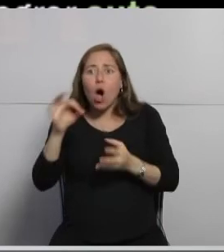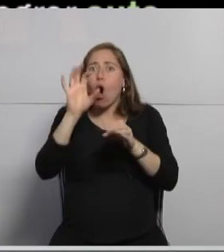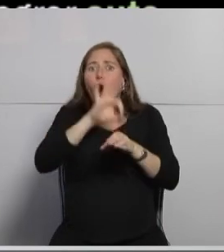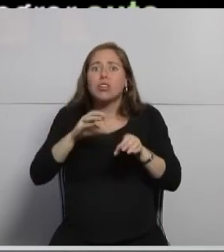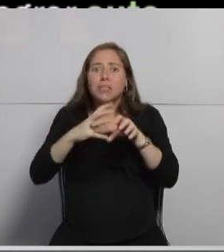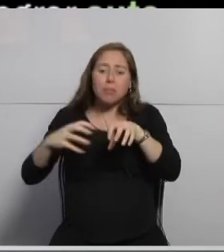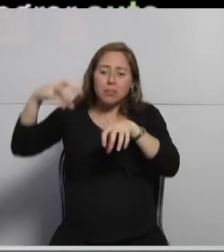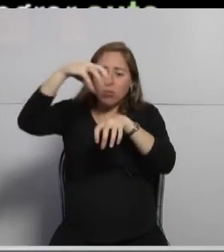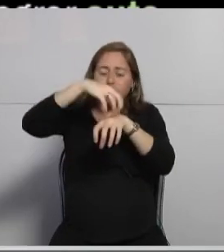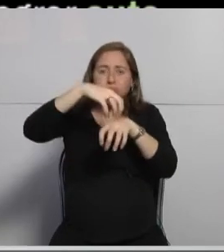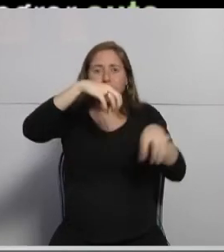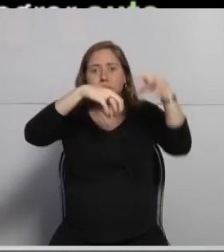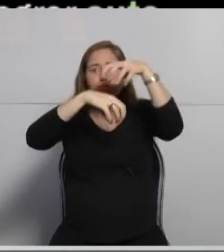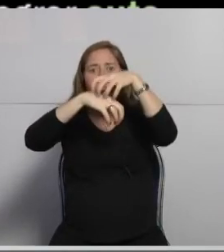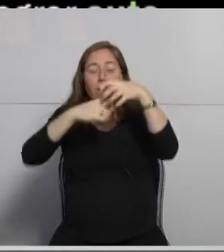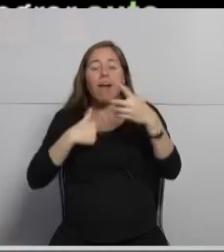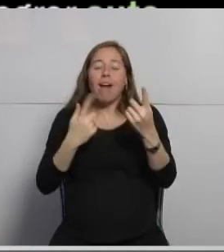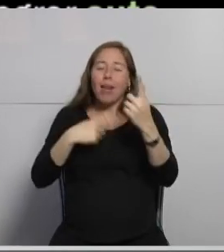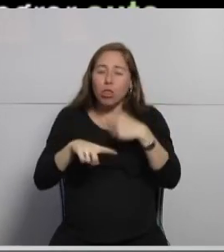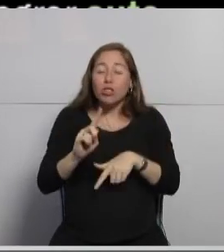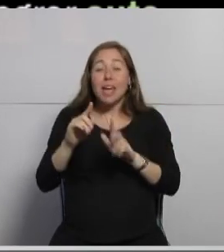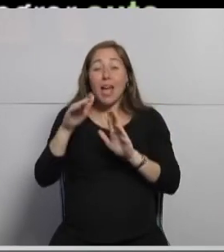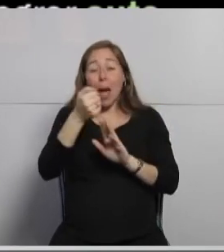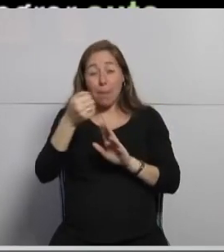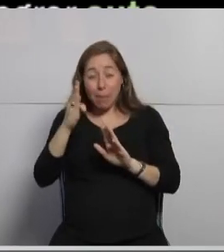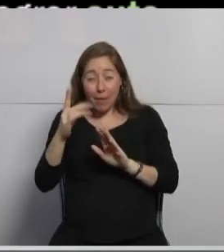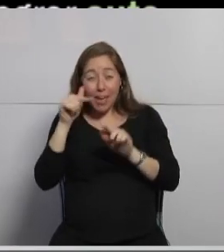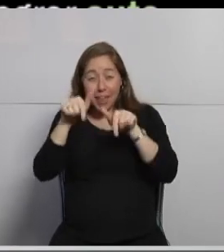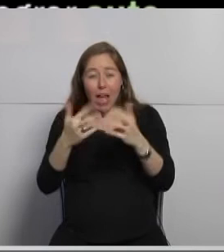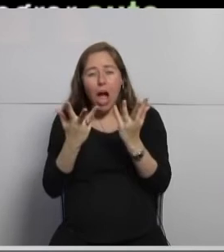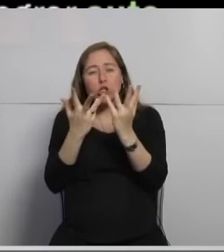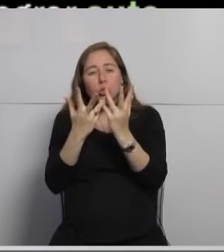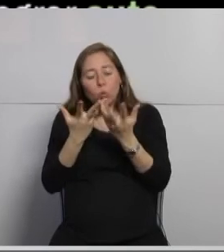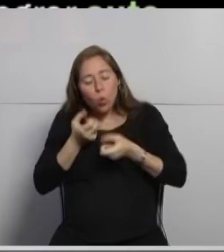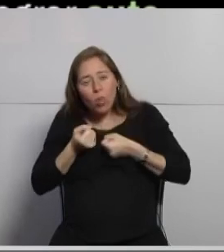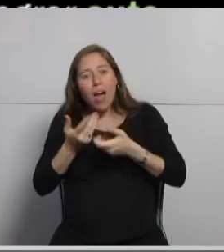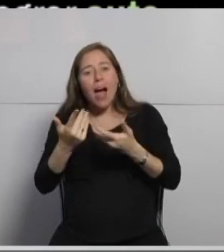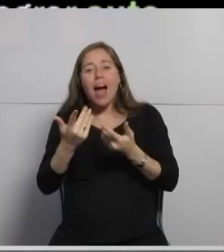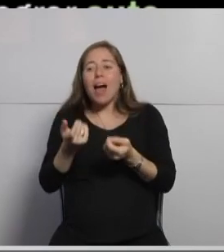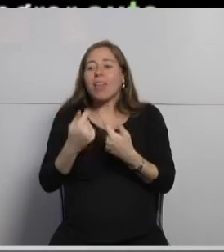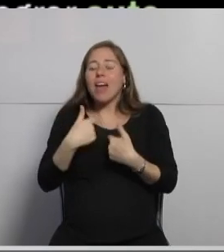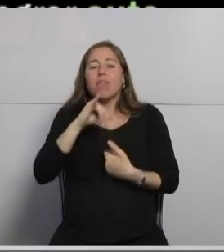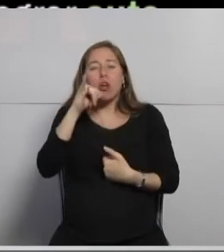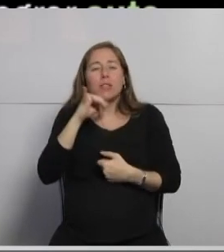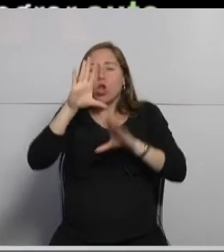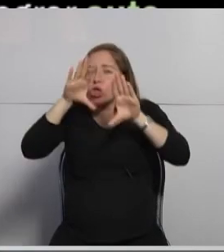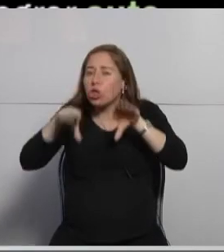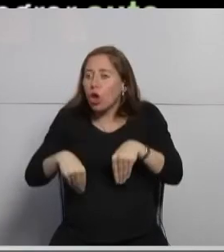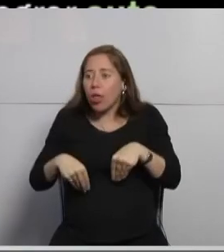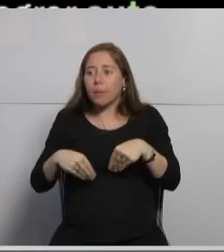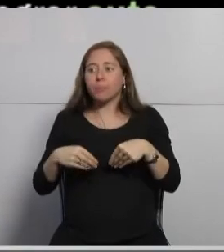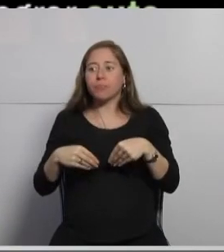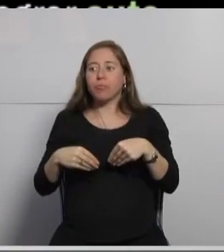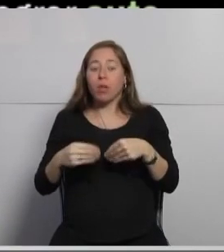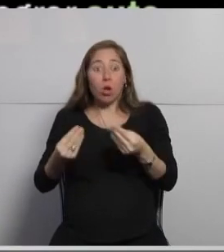Kubernetes viene a poder ordenar todo esto y puede automatizar por ejemplo el